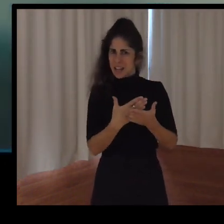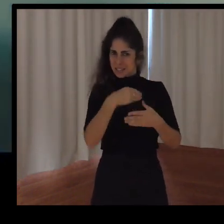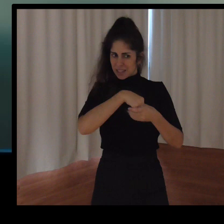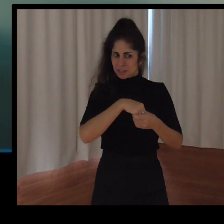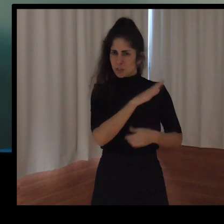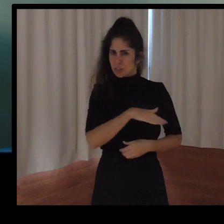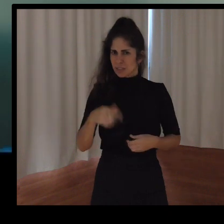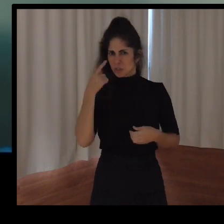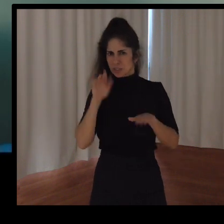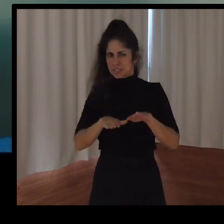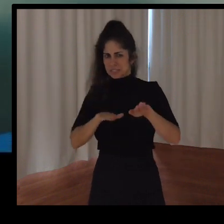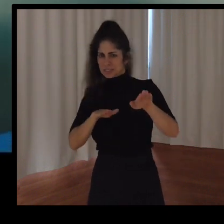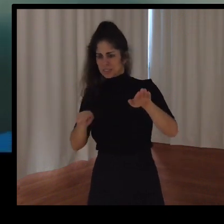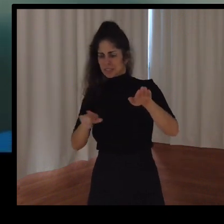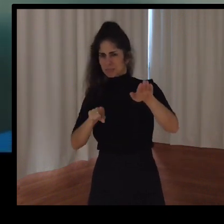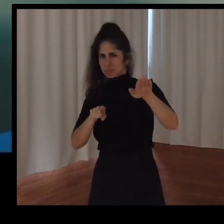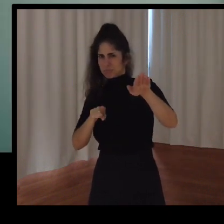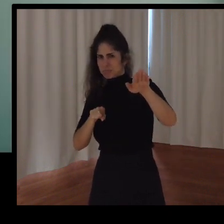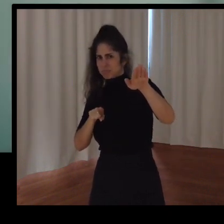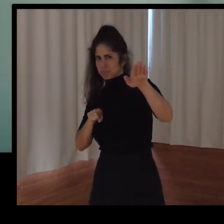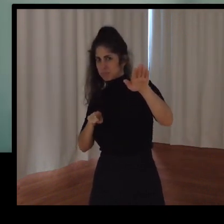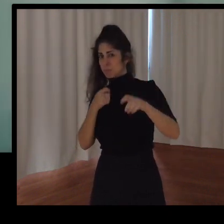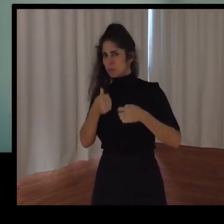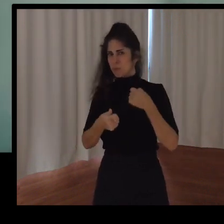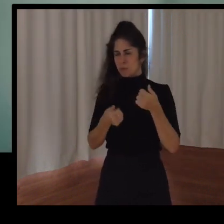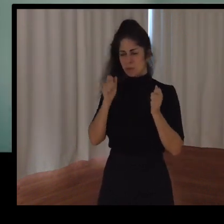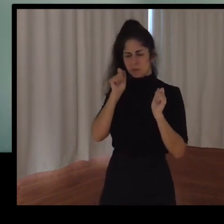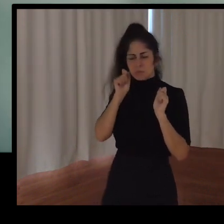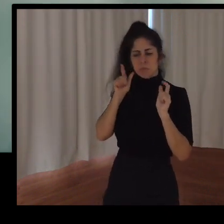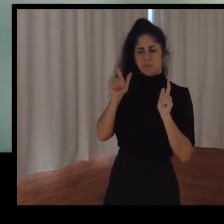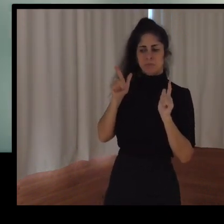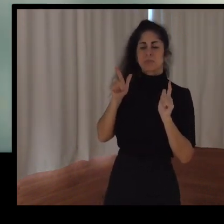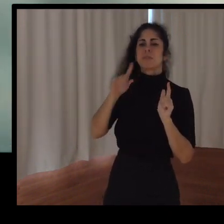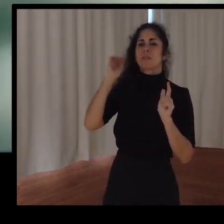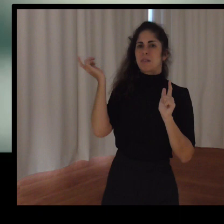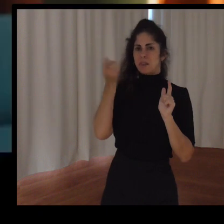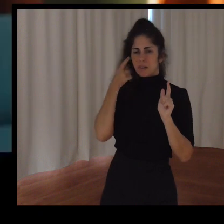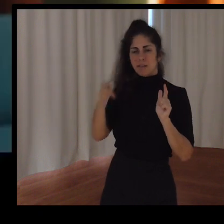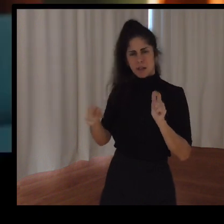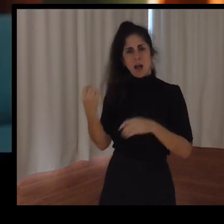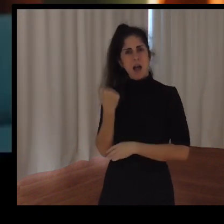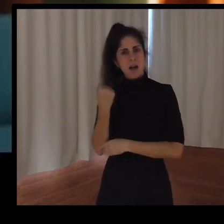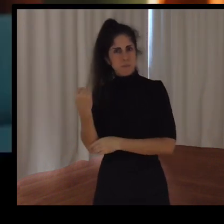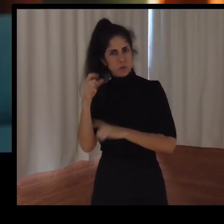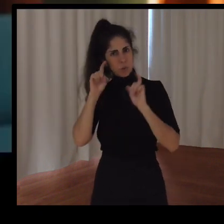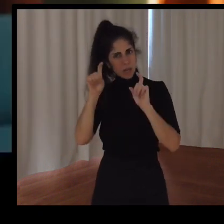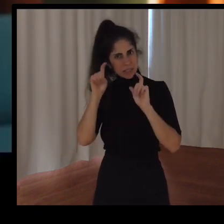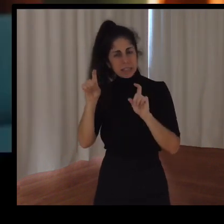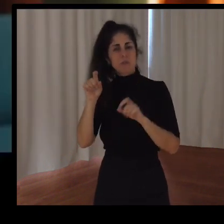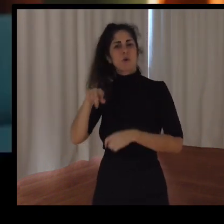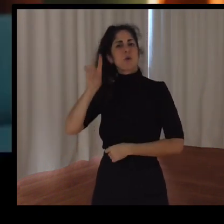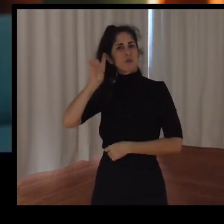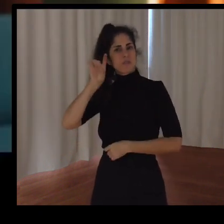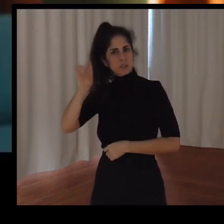Fuimos dándonos cuenta de lo que pasaba, poniéndole apoyo educativo, profesores particulares y ahí poco a